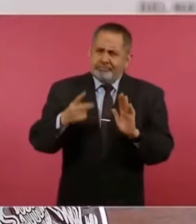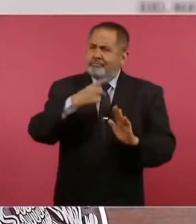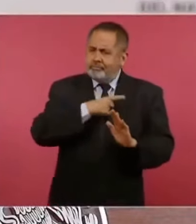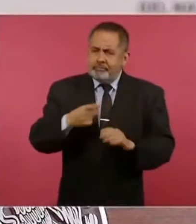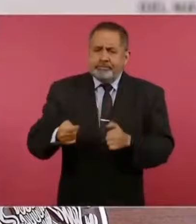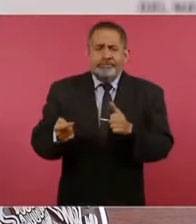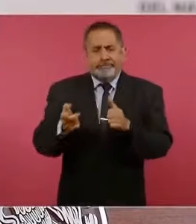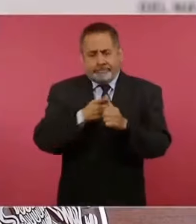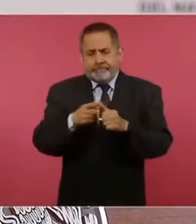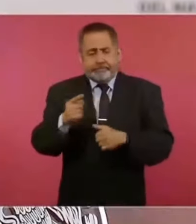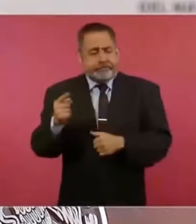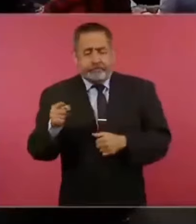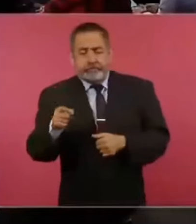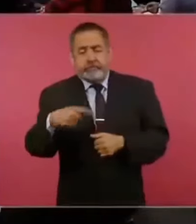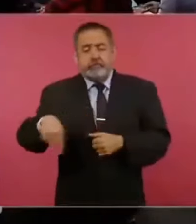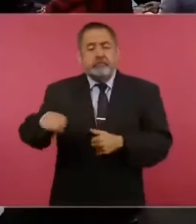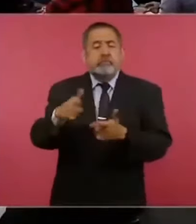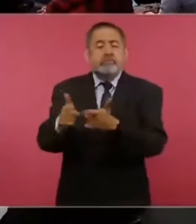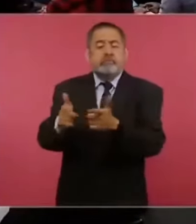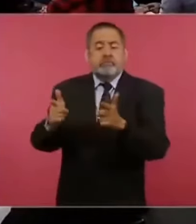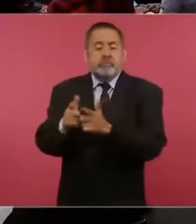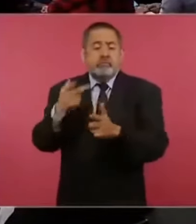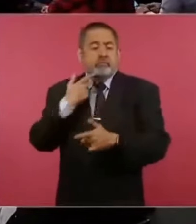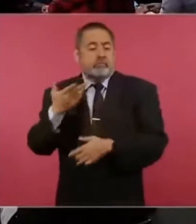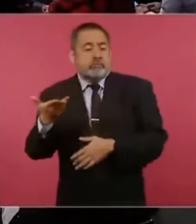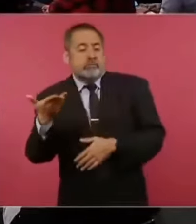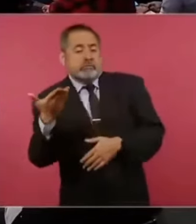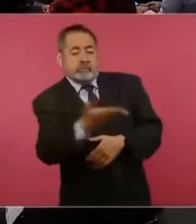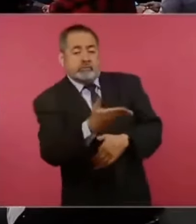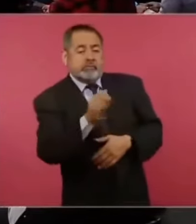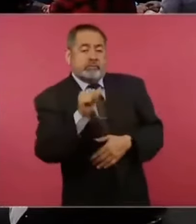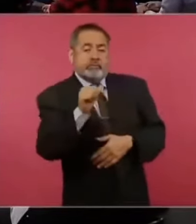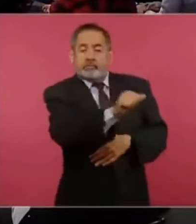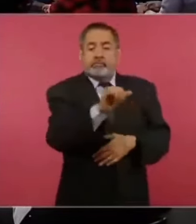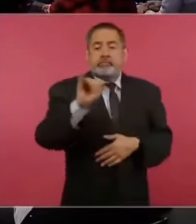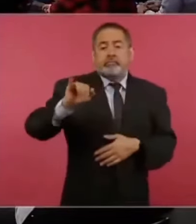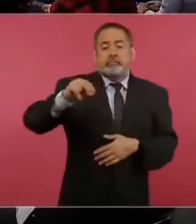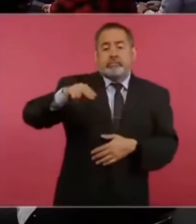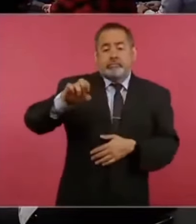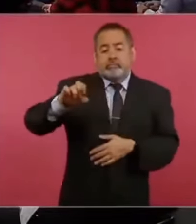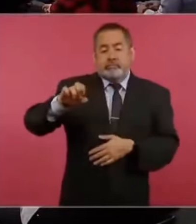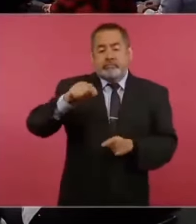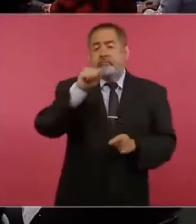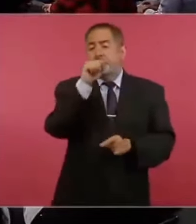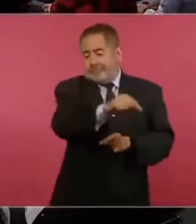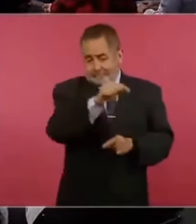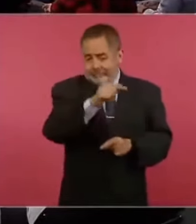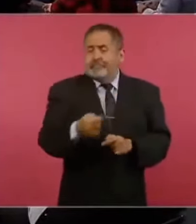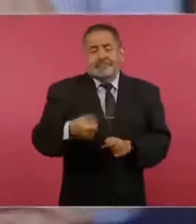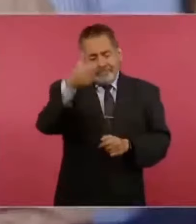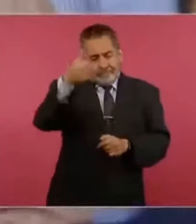Los partidos lo solicitan al Instituto Electoral